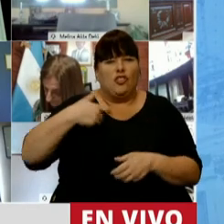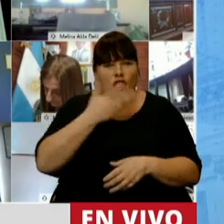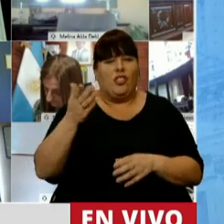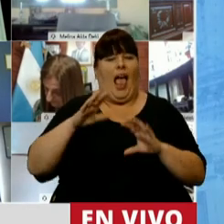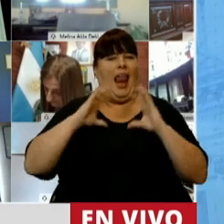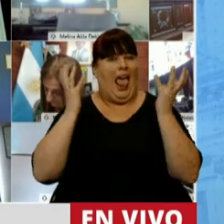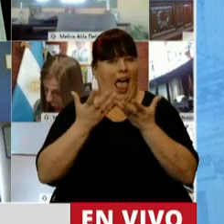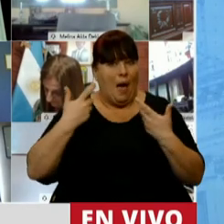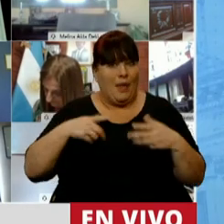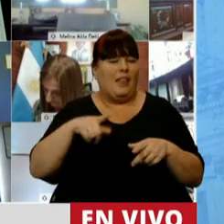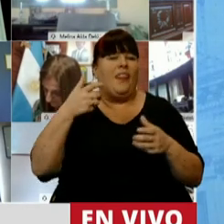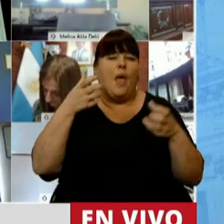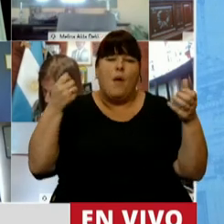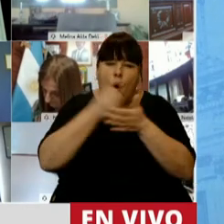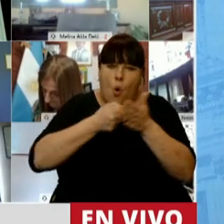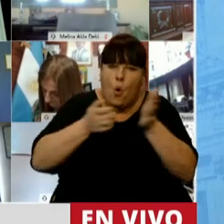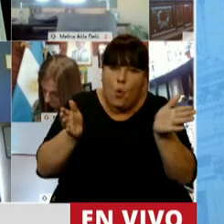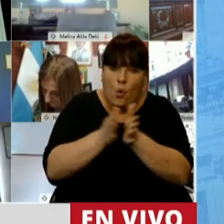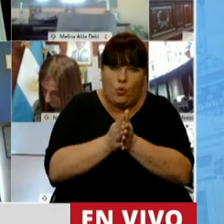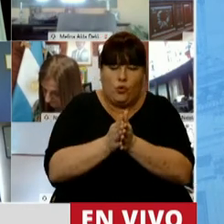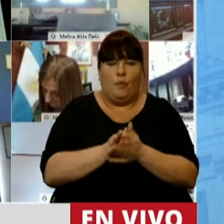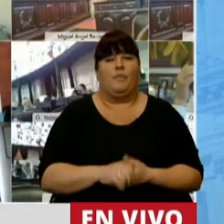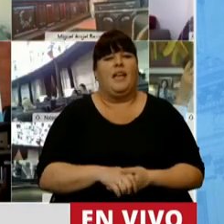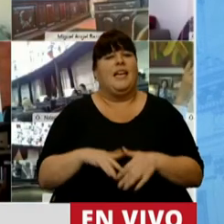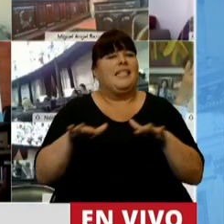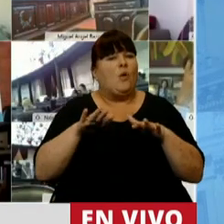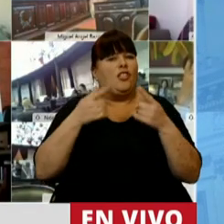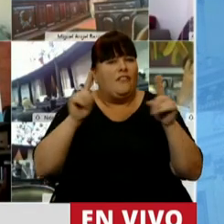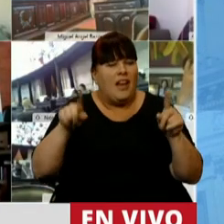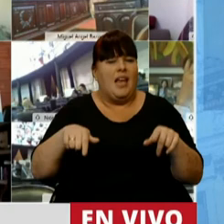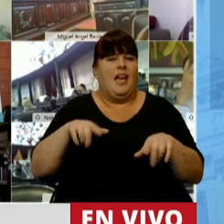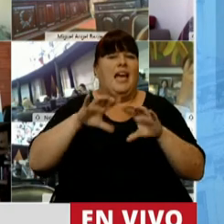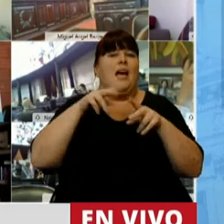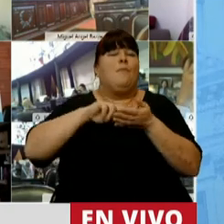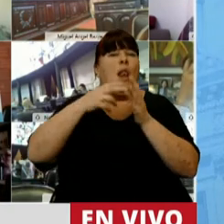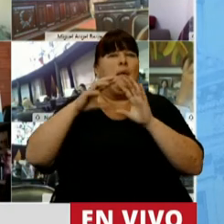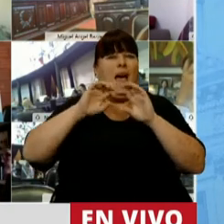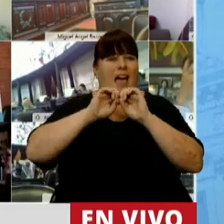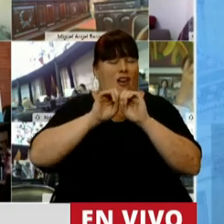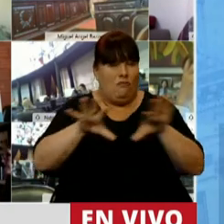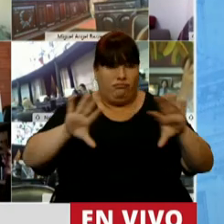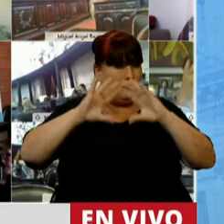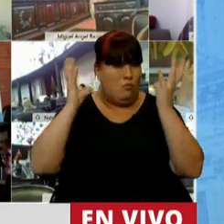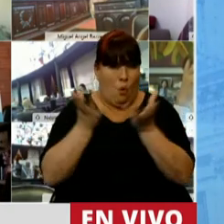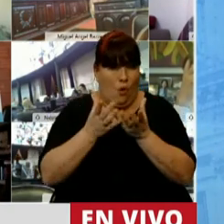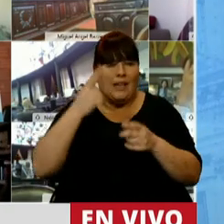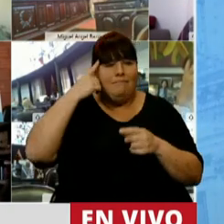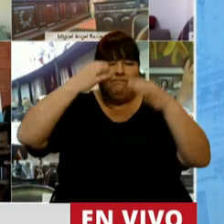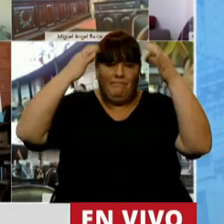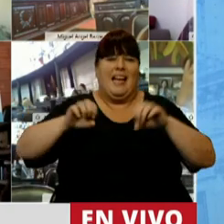ambiental deben marchar juntas. La situación es extraordinaria, la crisis mundial, necesitamos dirías claras,